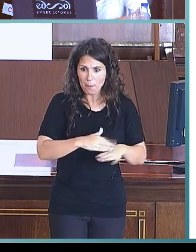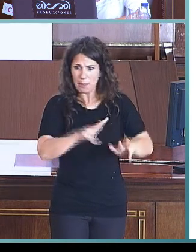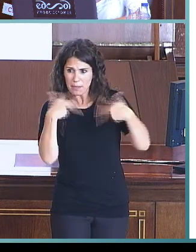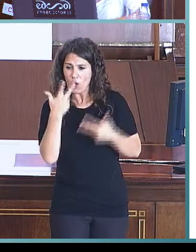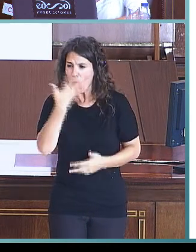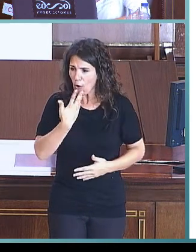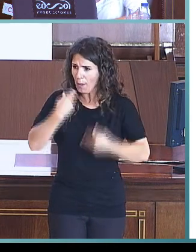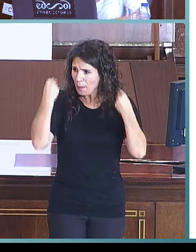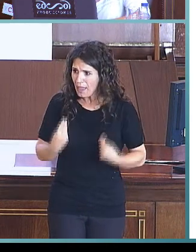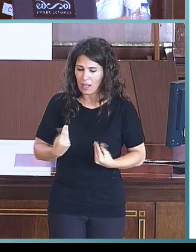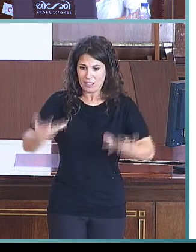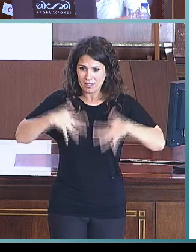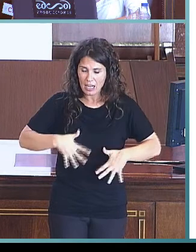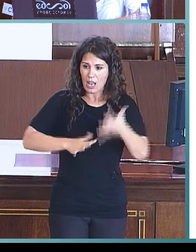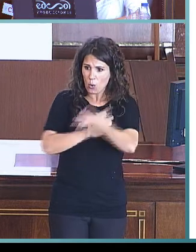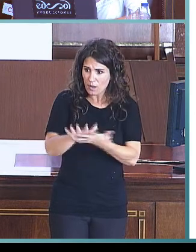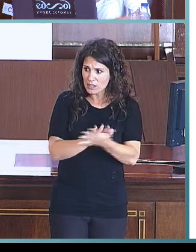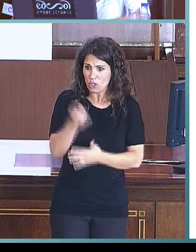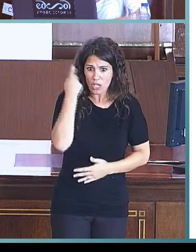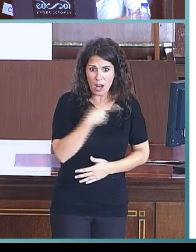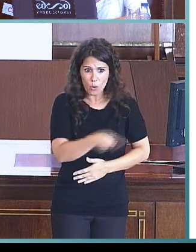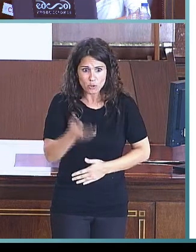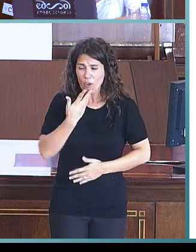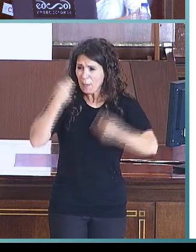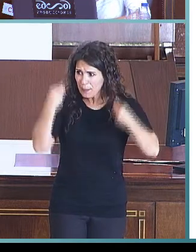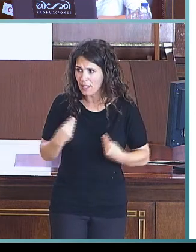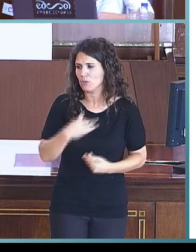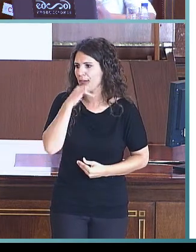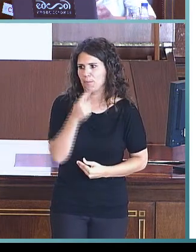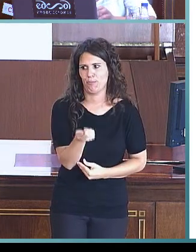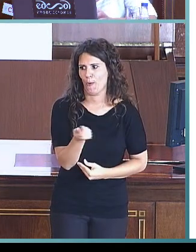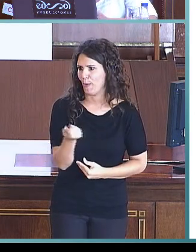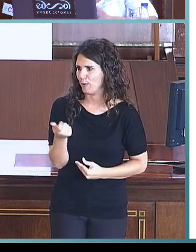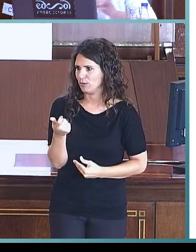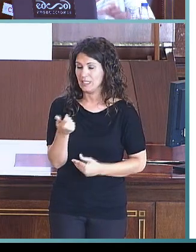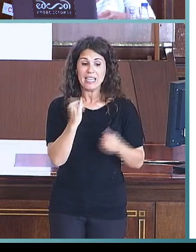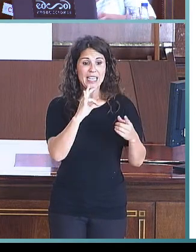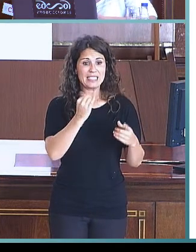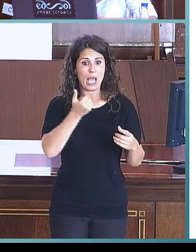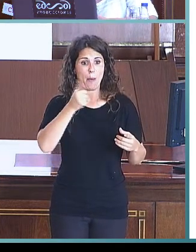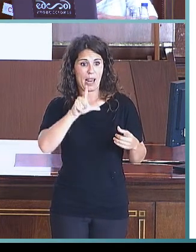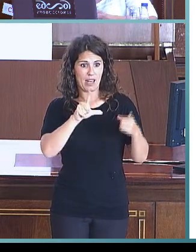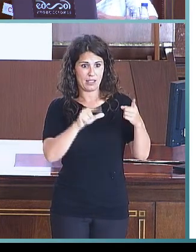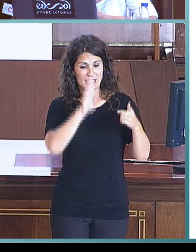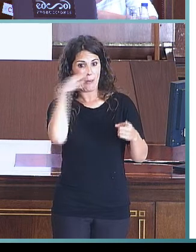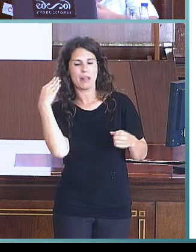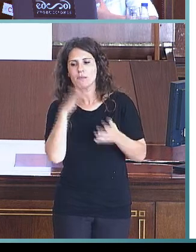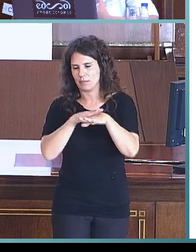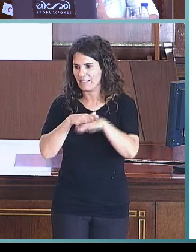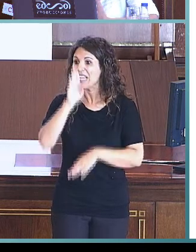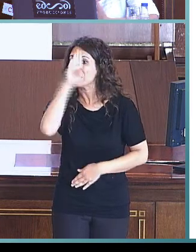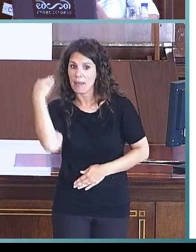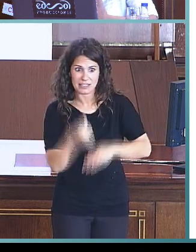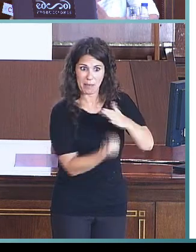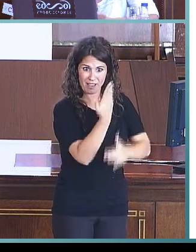adquisición de la lengua de signos de nuestros alumnos sordos. Es cierto que, como decía Isabel esta mañana, y ella misma ha mostrado aquí hace un momento, pues